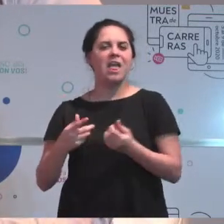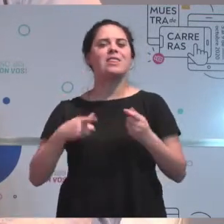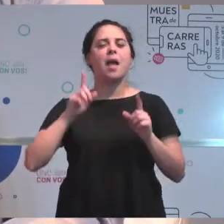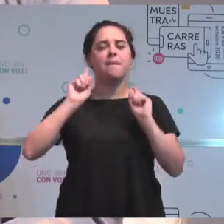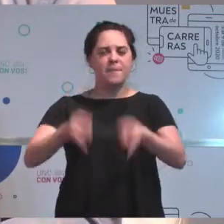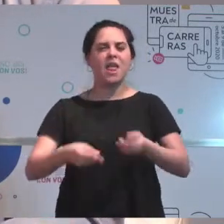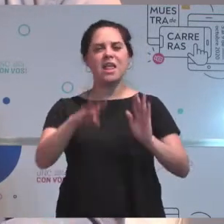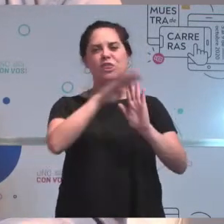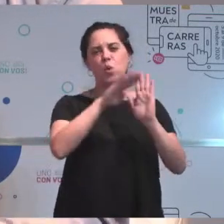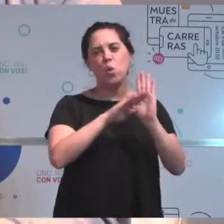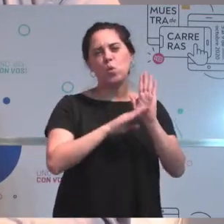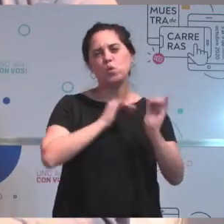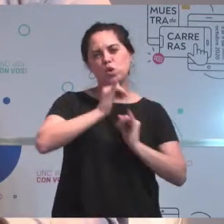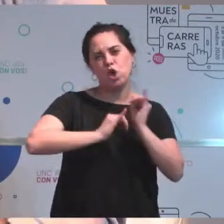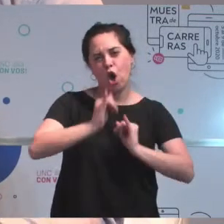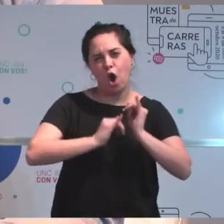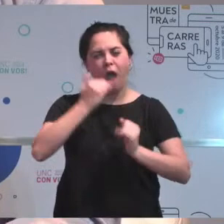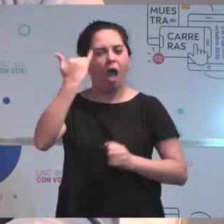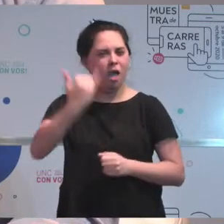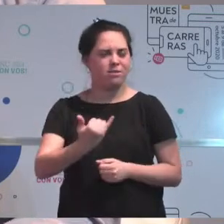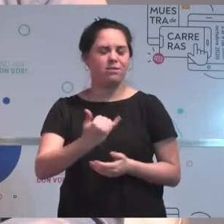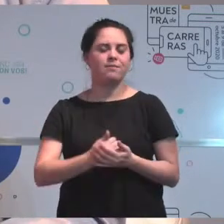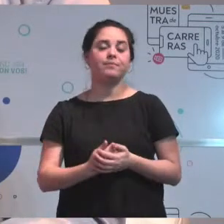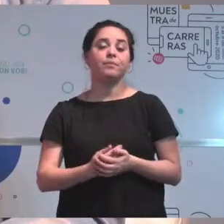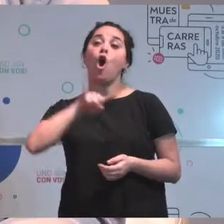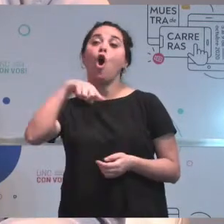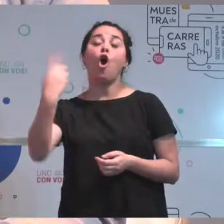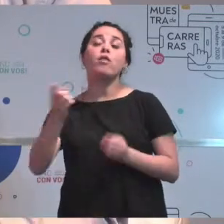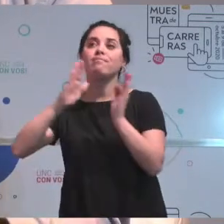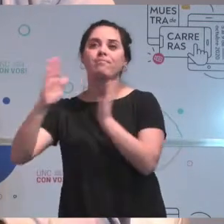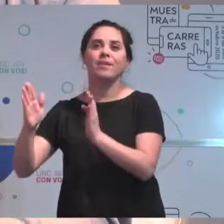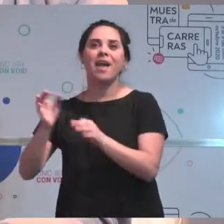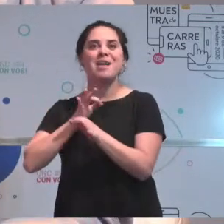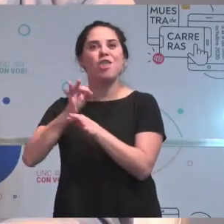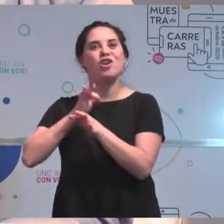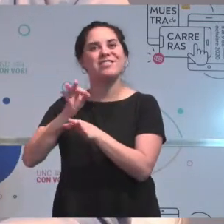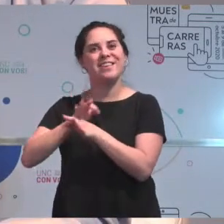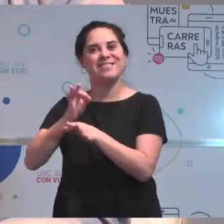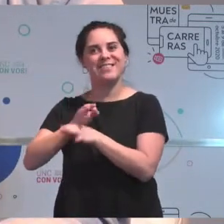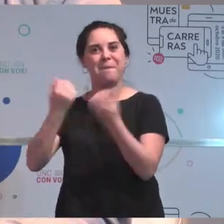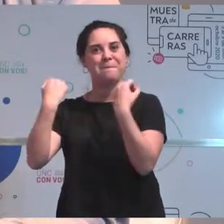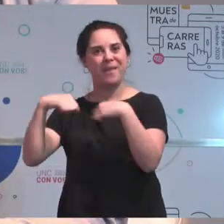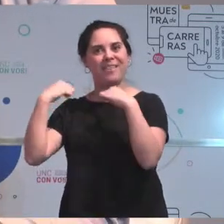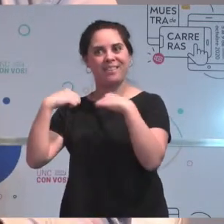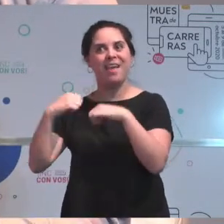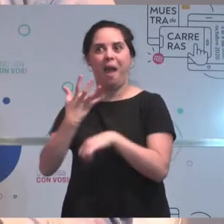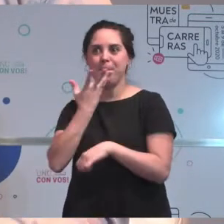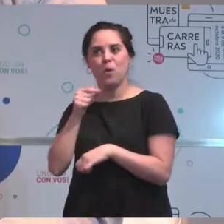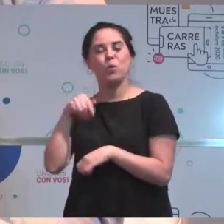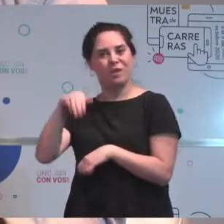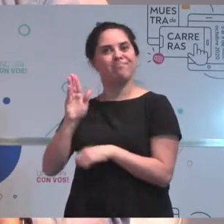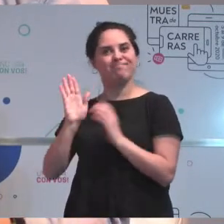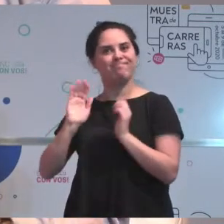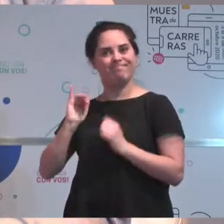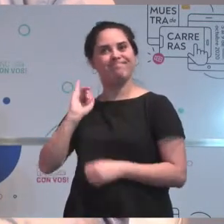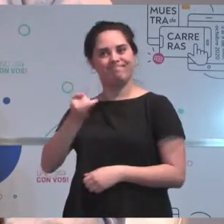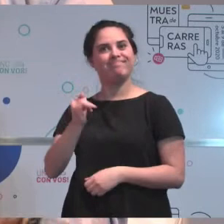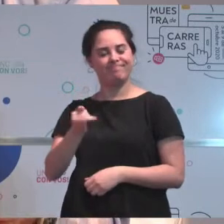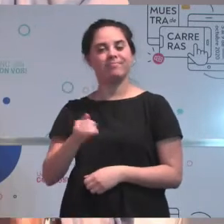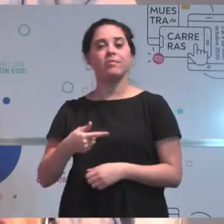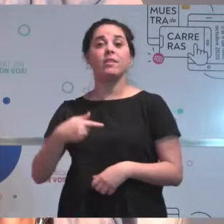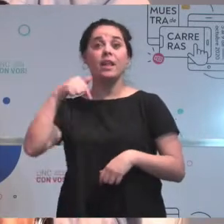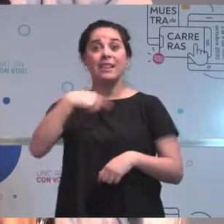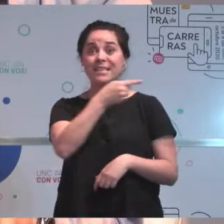también, bueno, tengo la parte que me ha gustado de practicar un poco lo que es la docencia. Entonces, por ejemplo, esta semana